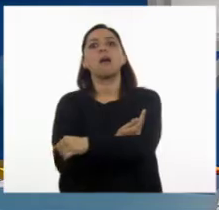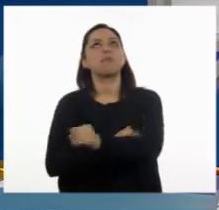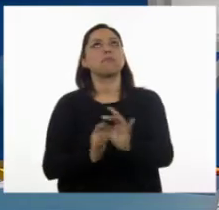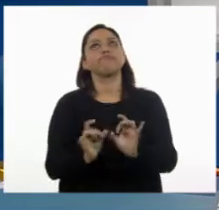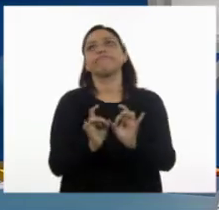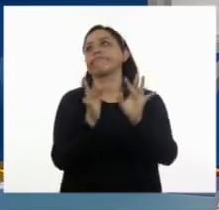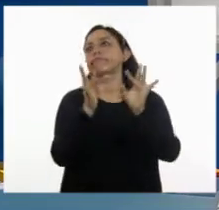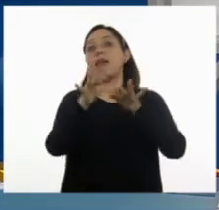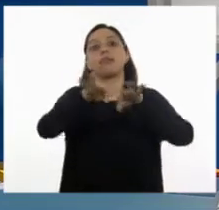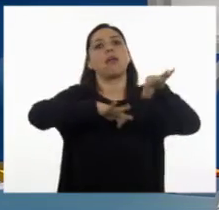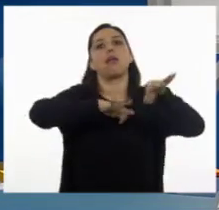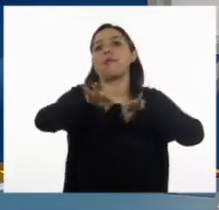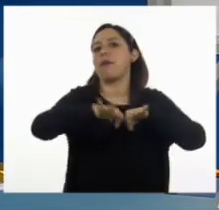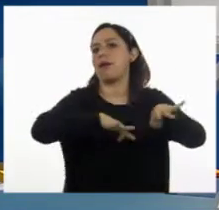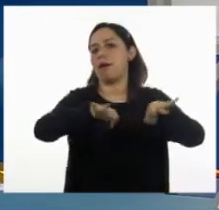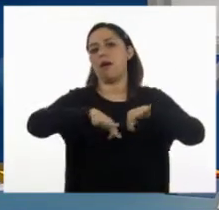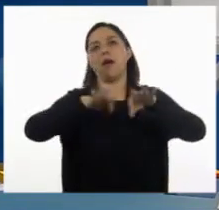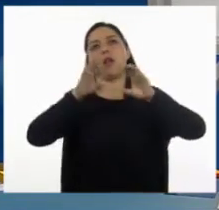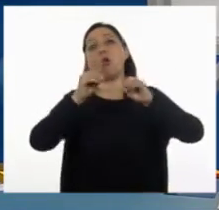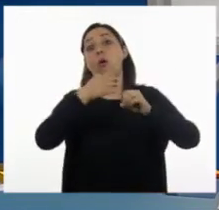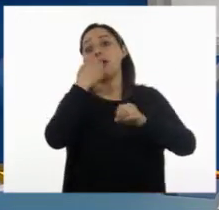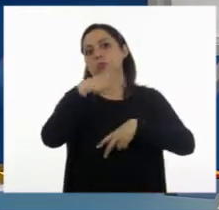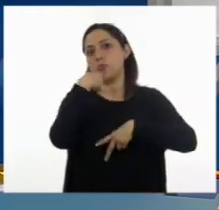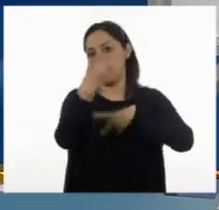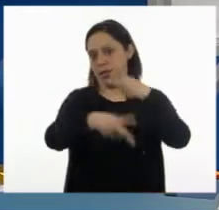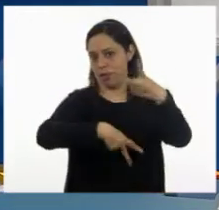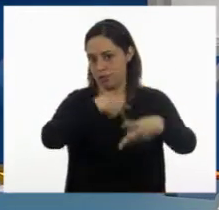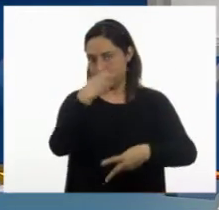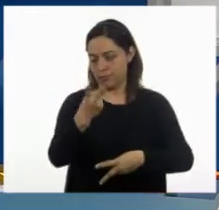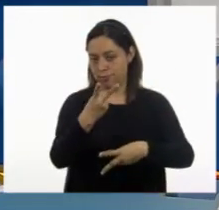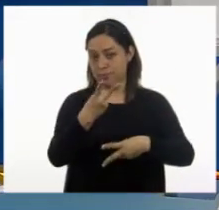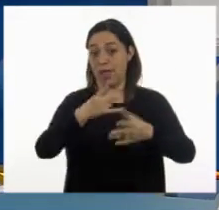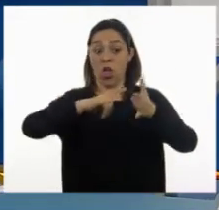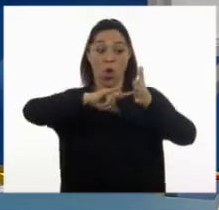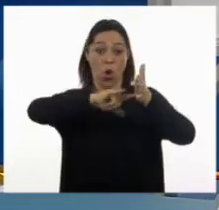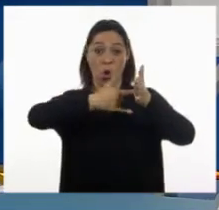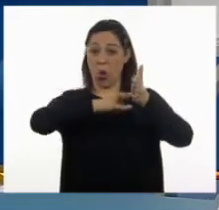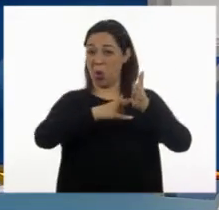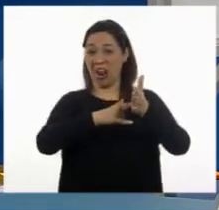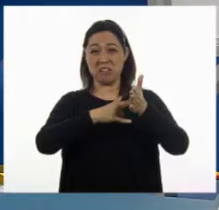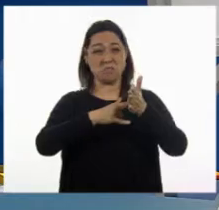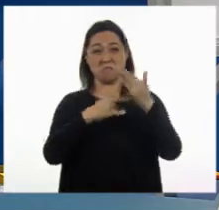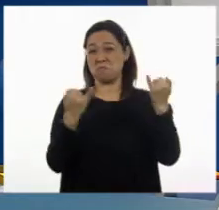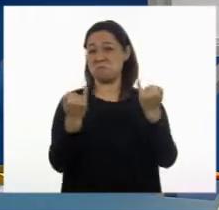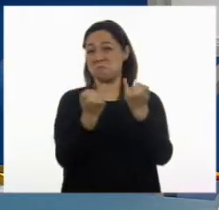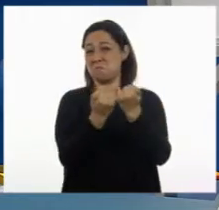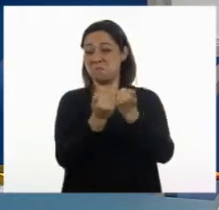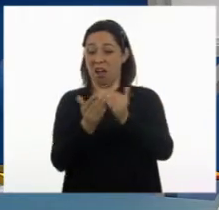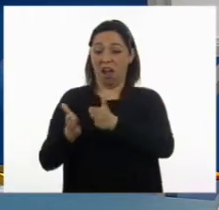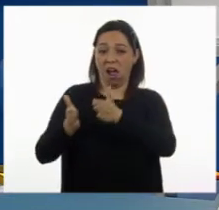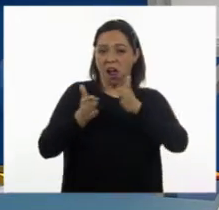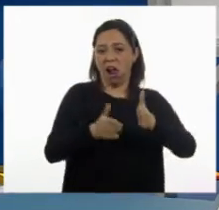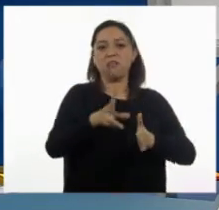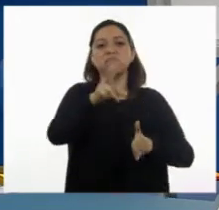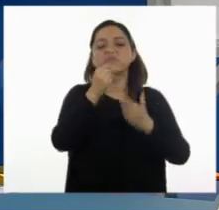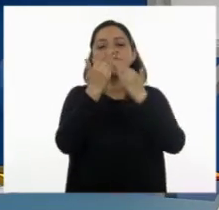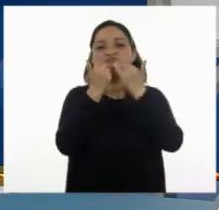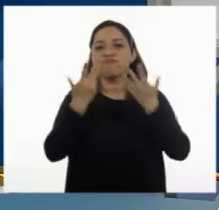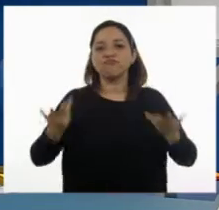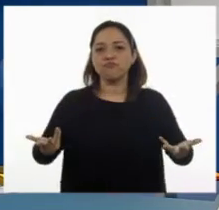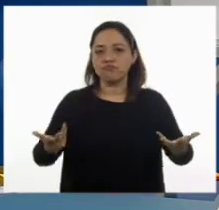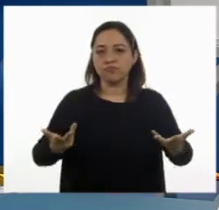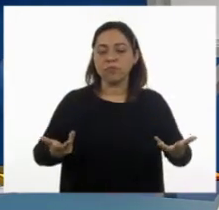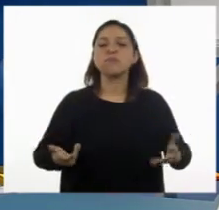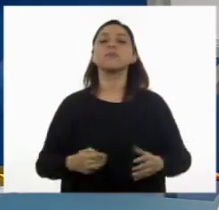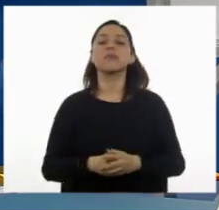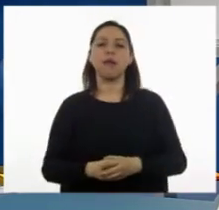trabajar o ir a la escuela y no hay otro horario en el que pueda ver la obra. También podríamos imaginarlos que ellos